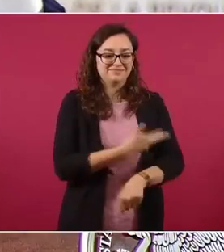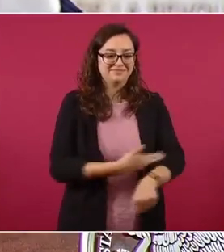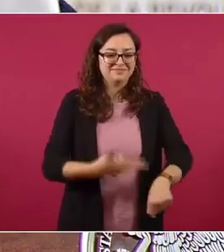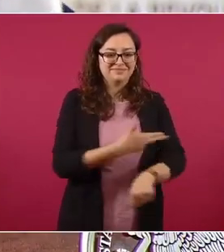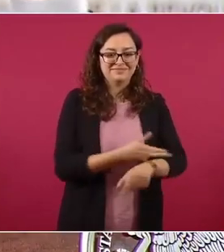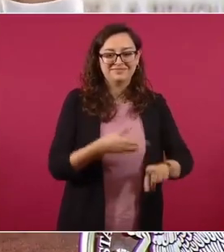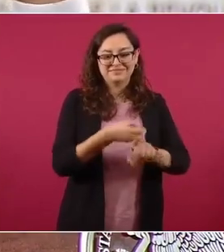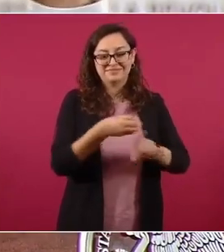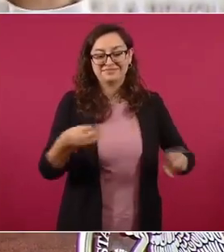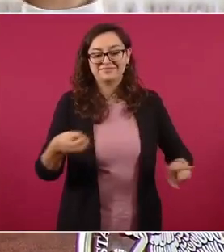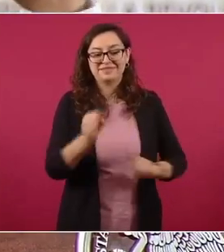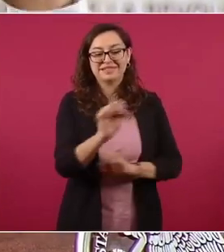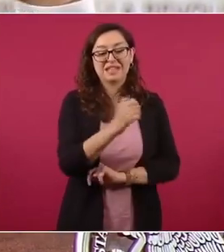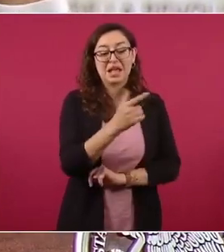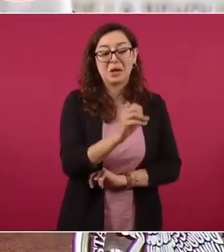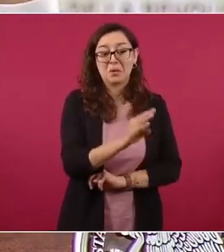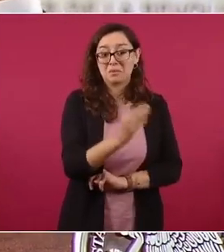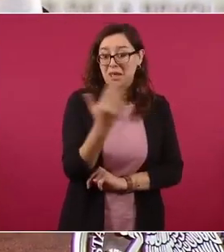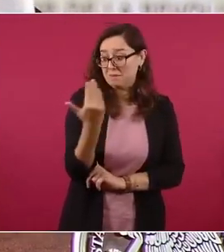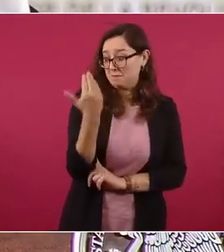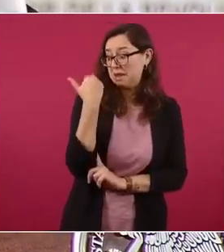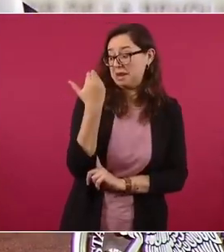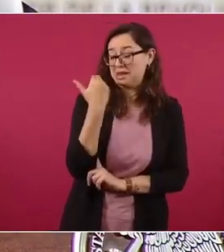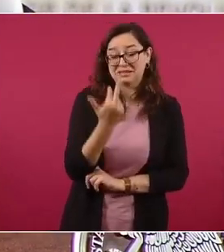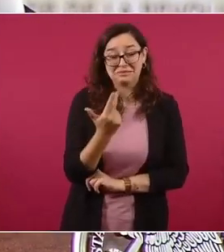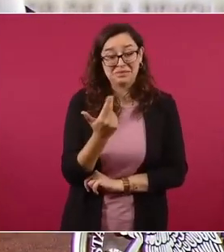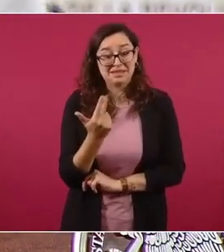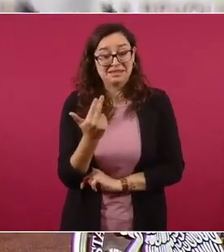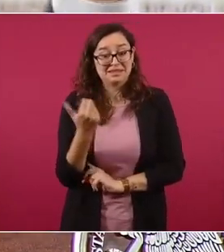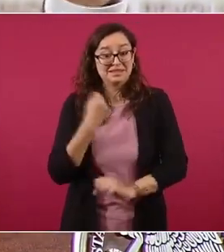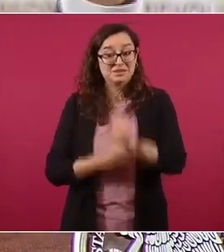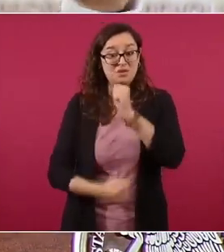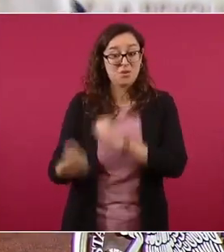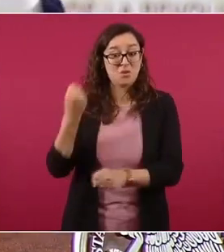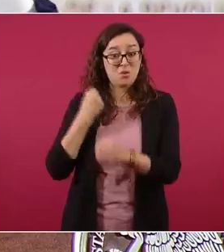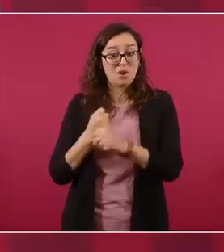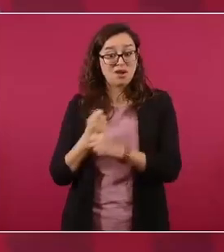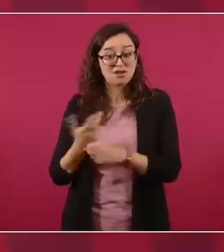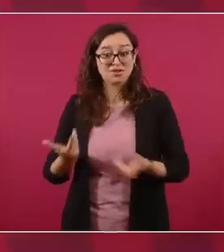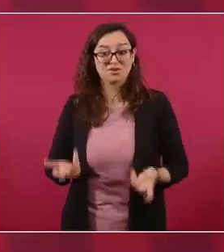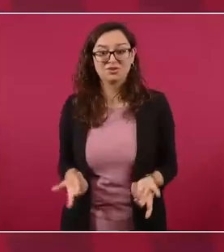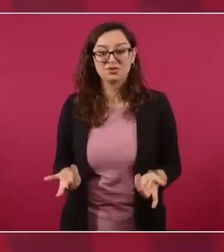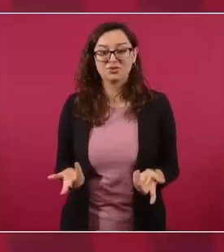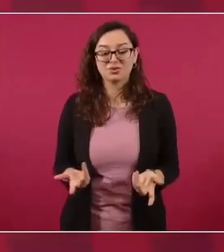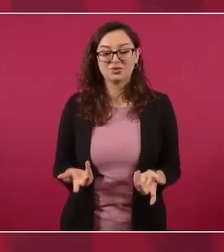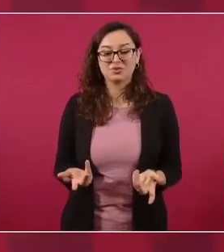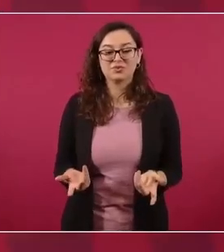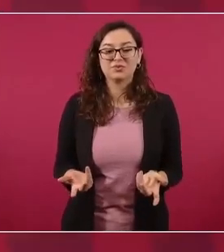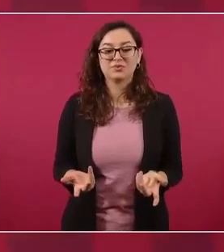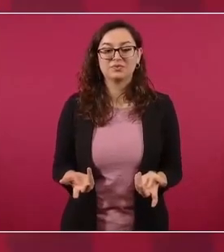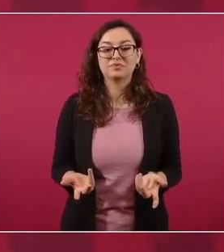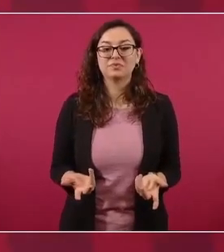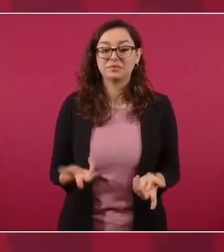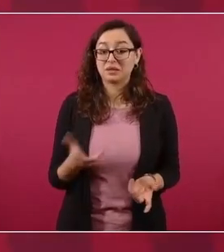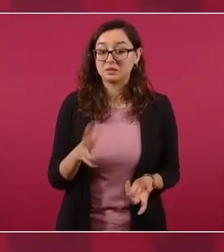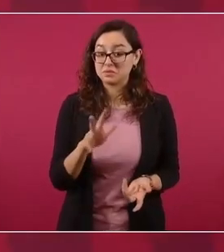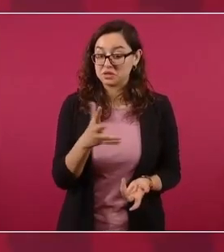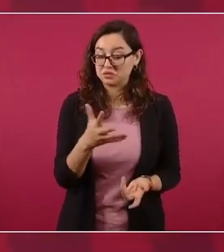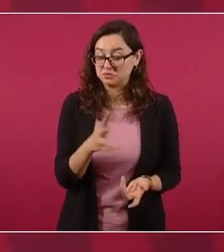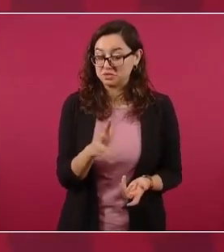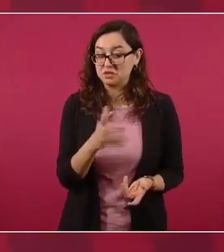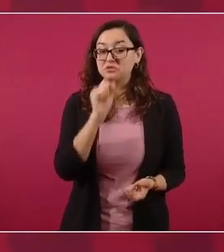Hasta hace 25 años, aquí estábamos hablando que hasta hace también 25 años,